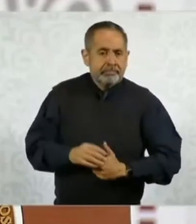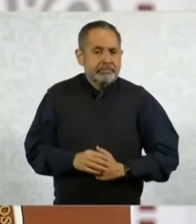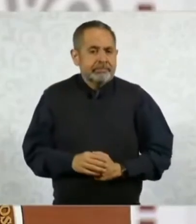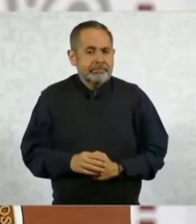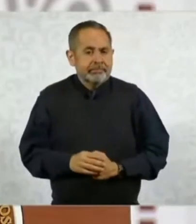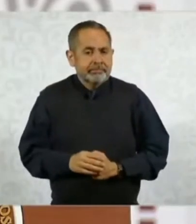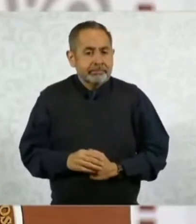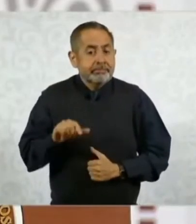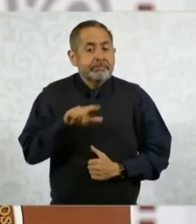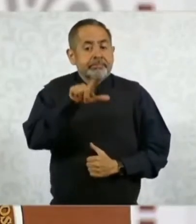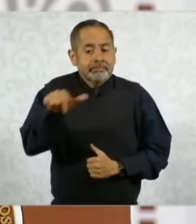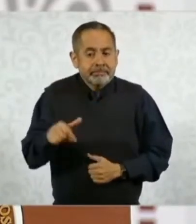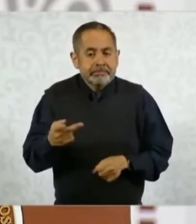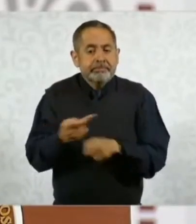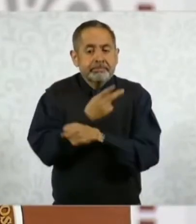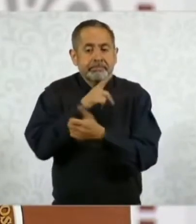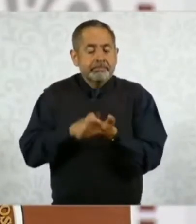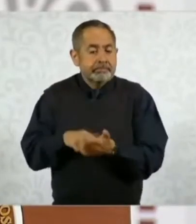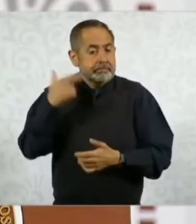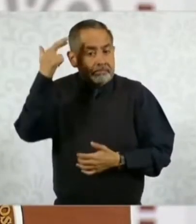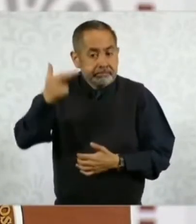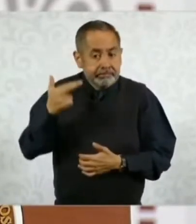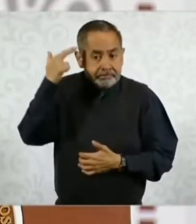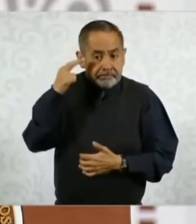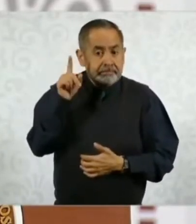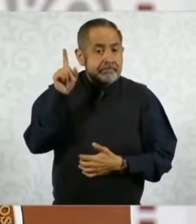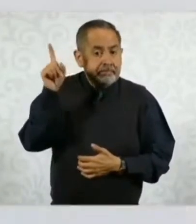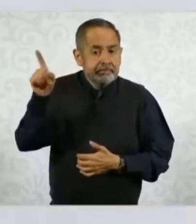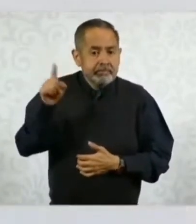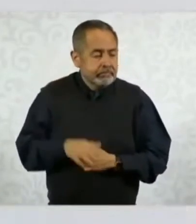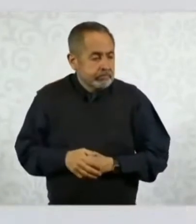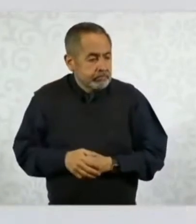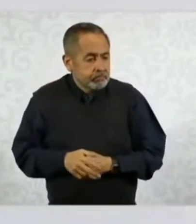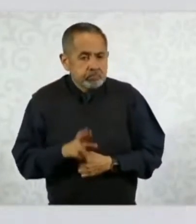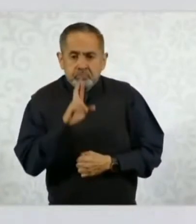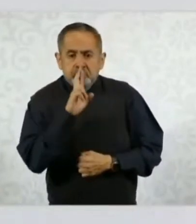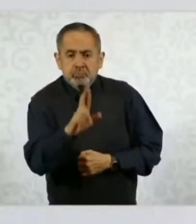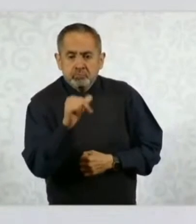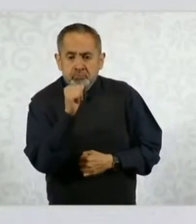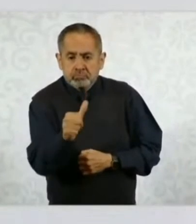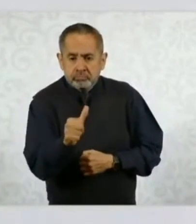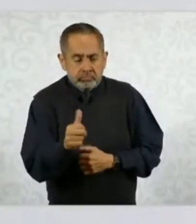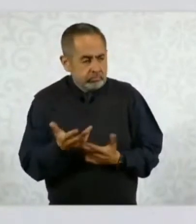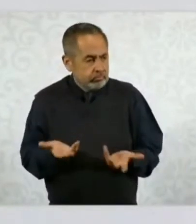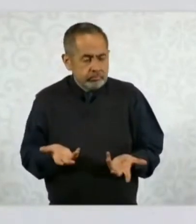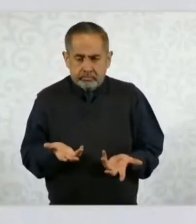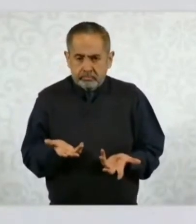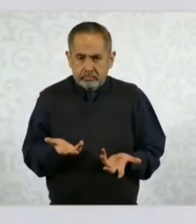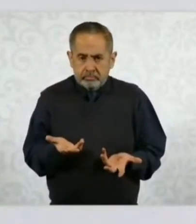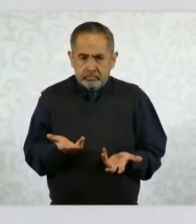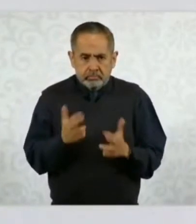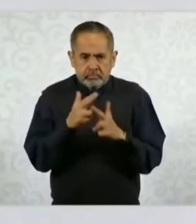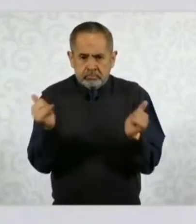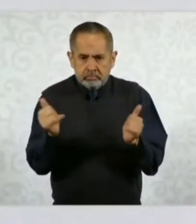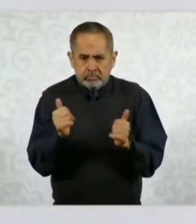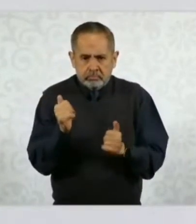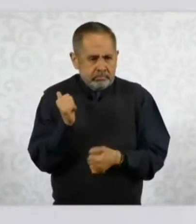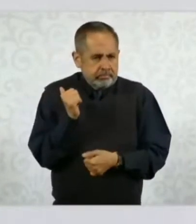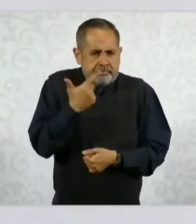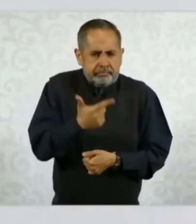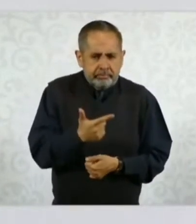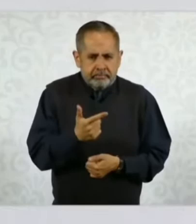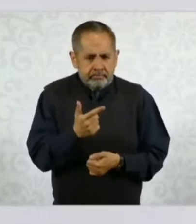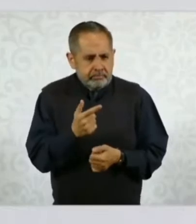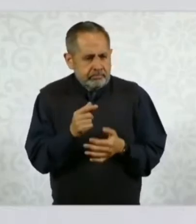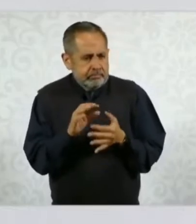Posterior a eso, ¿qué ocurre? El rey no contesta la carta, ni siquiera en lo más básico